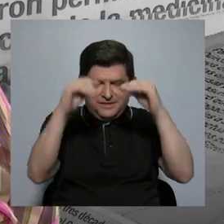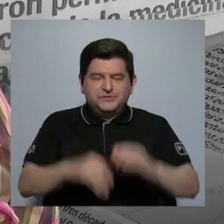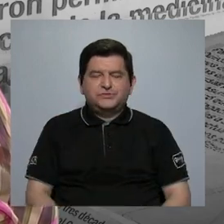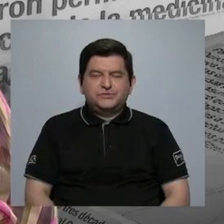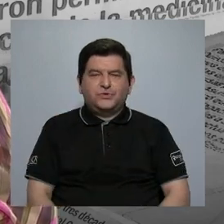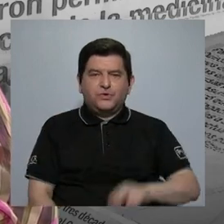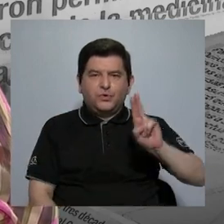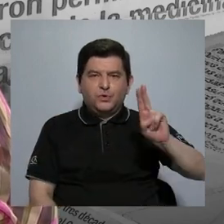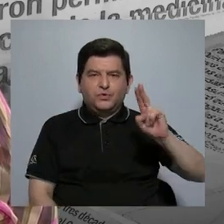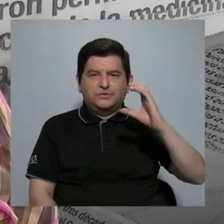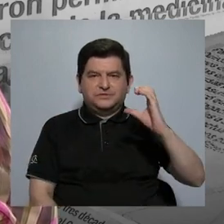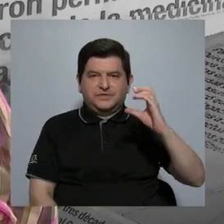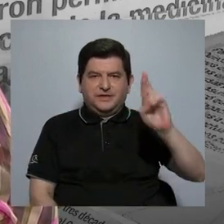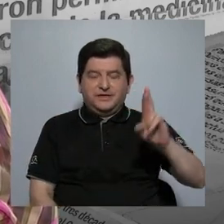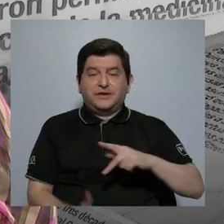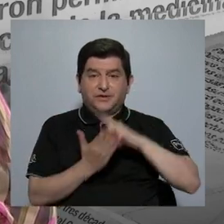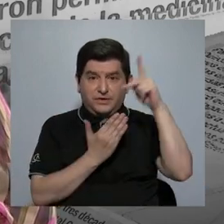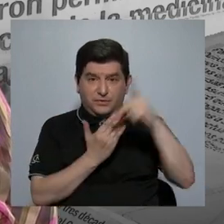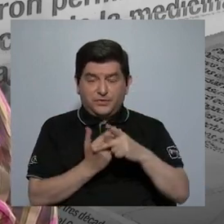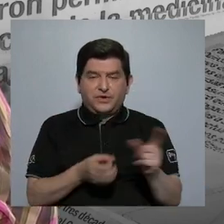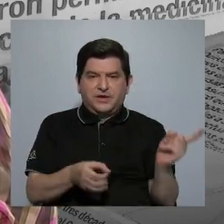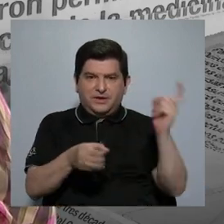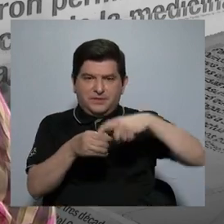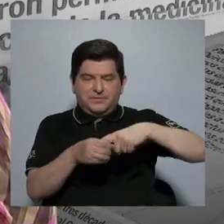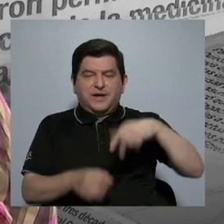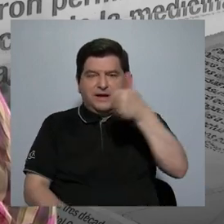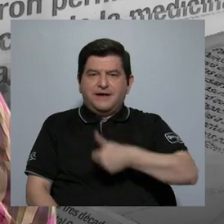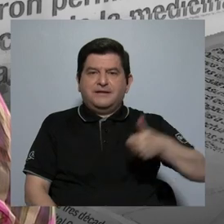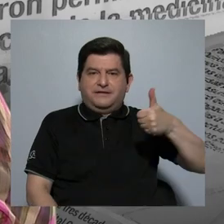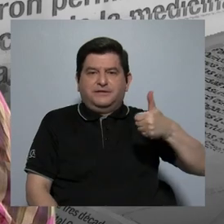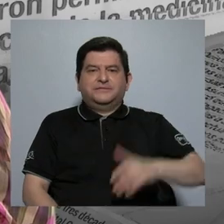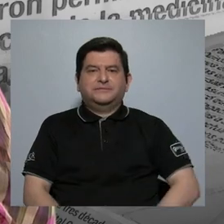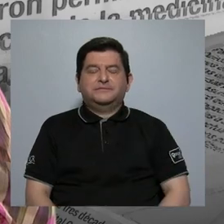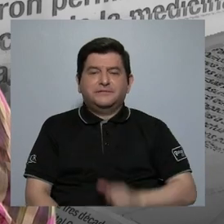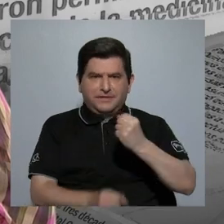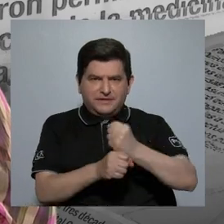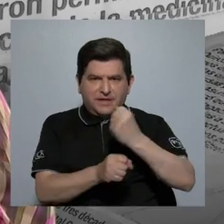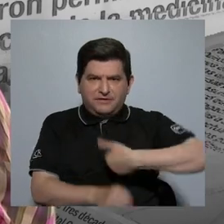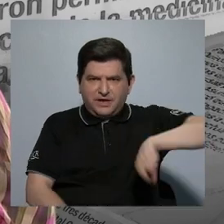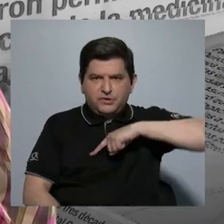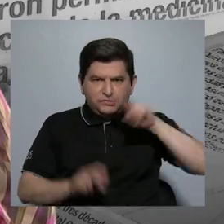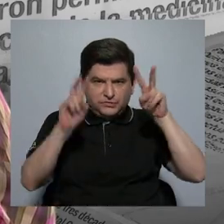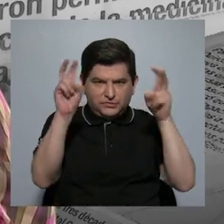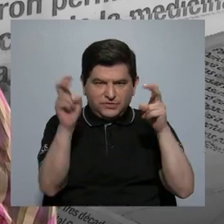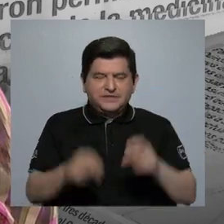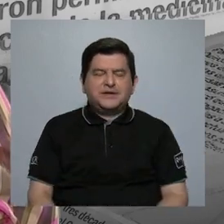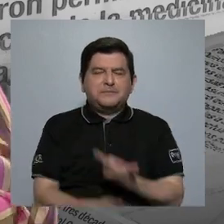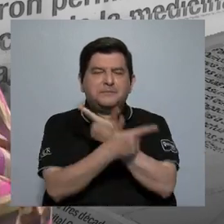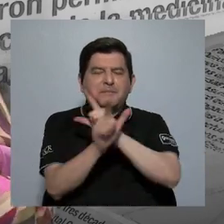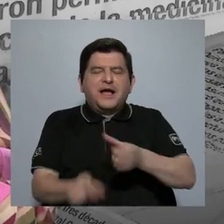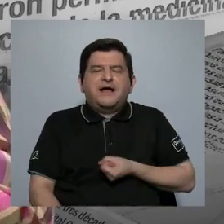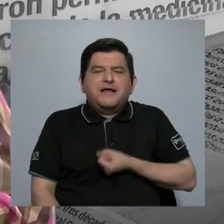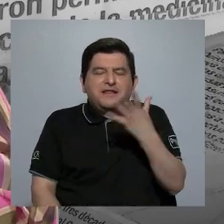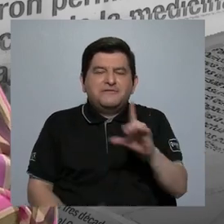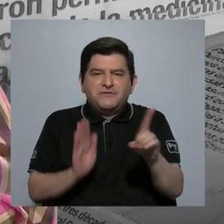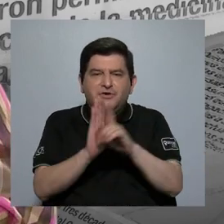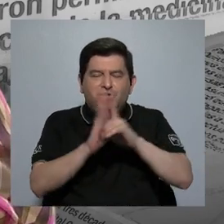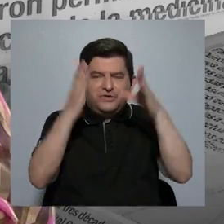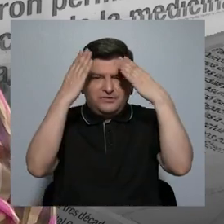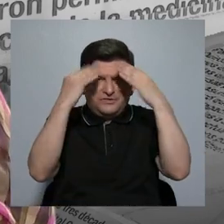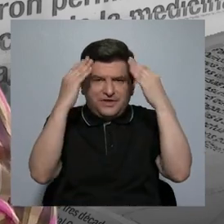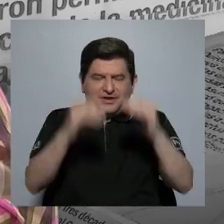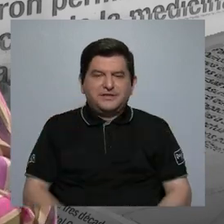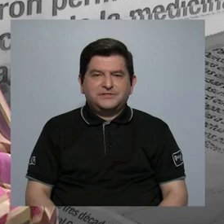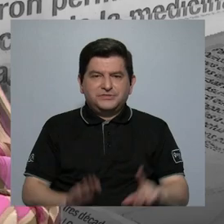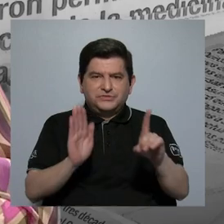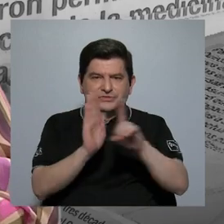información de la Universidad de Costa Rica. un programa adscrito a la rectoría. Trabajamos el tema de libertad de expresión, derecho a la